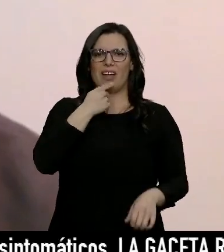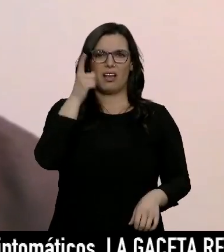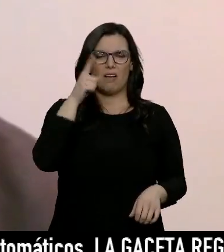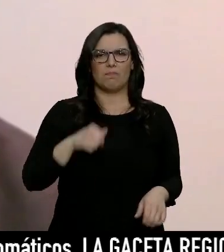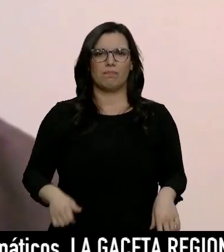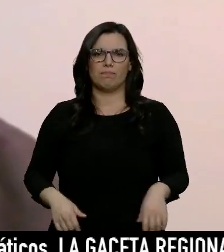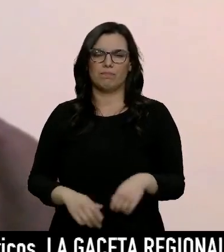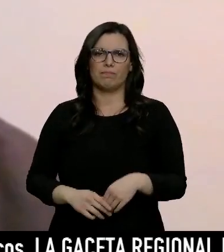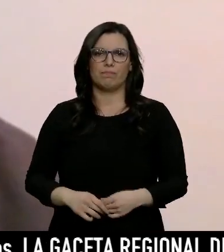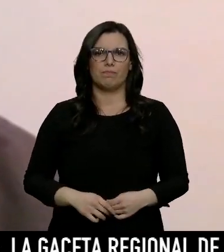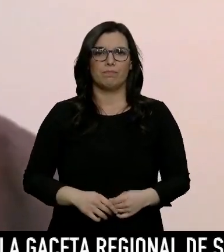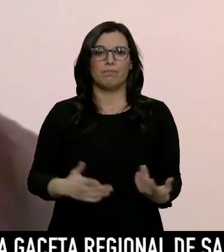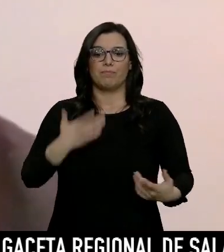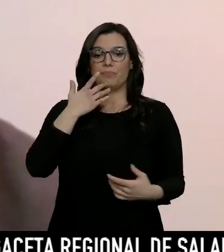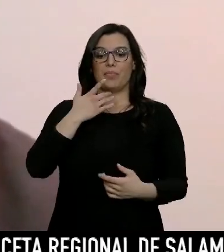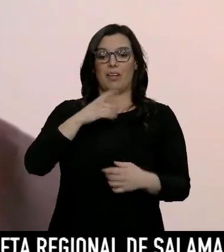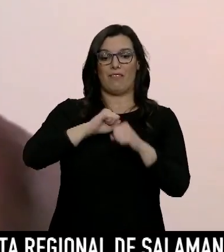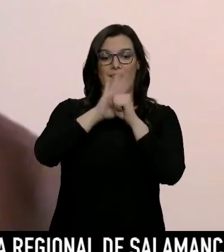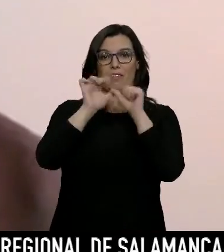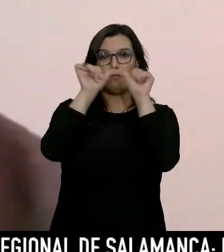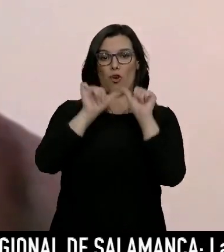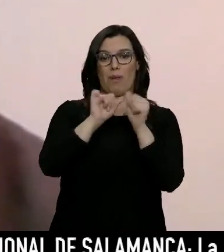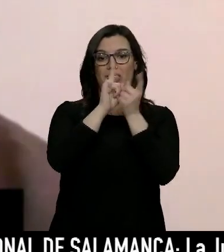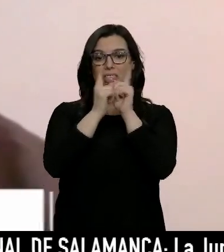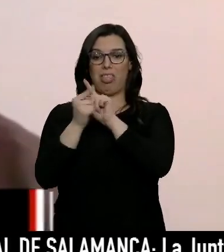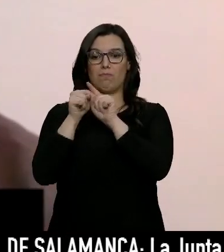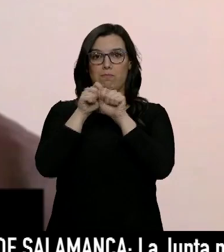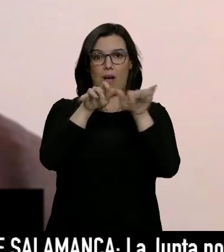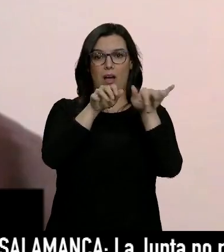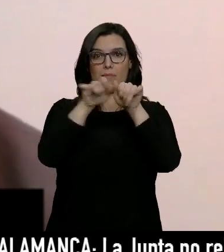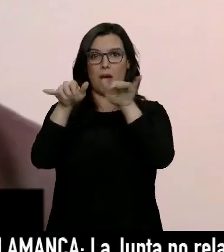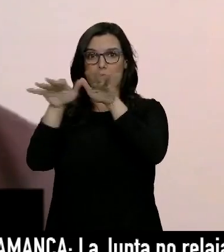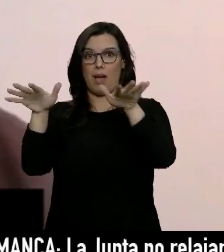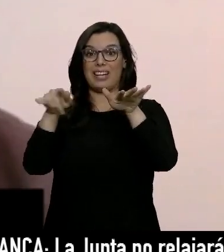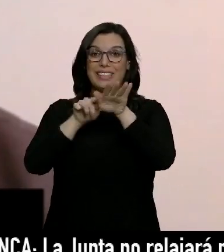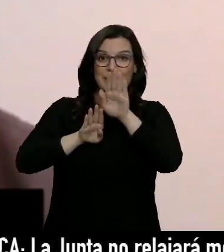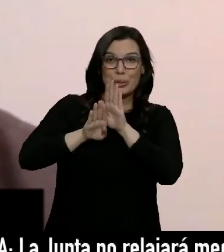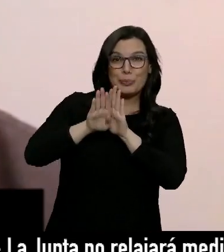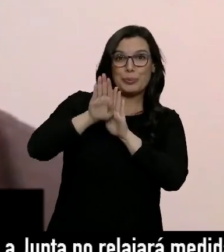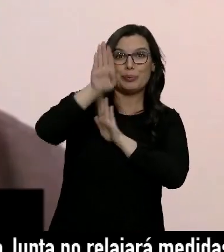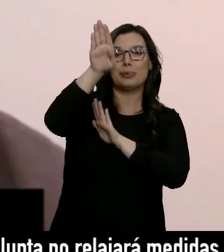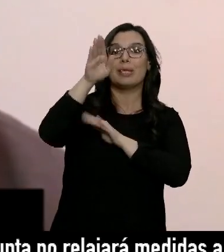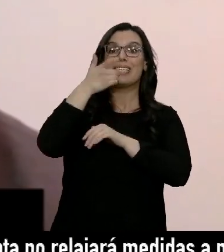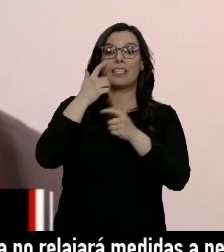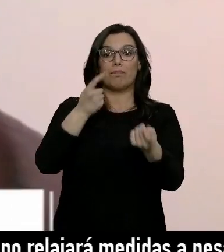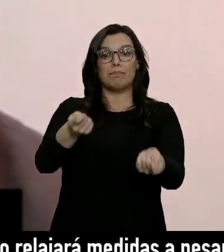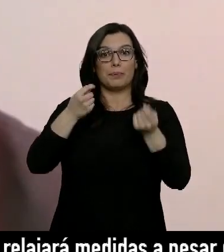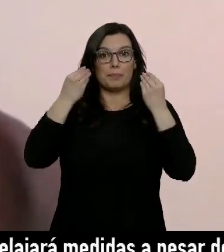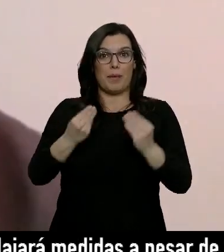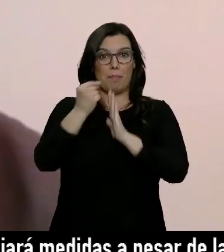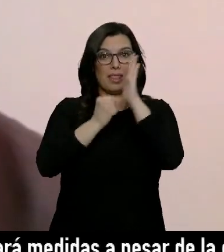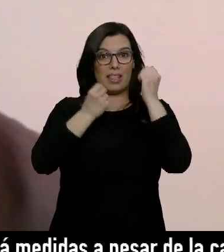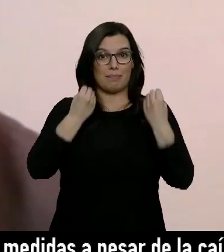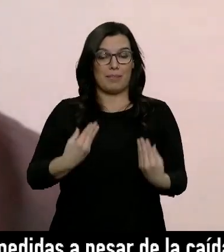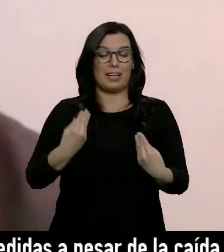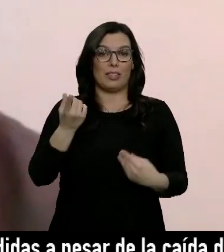Donde se estén transmitiendo estas cepas, digamos que la pendiente de esas curvas de transmisión, por supuesto, si no se toman las medidas adecuadas,